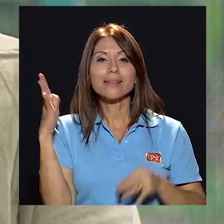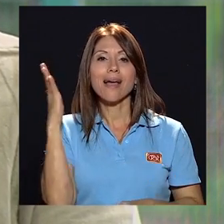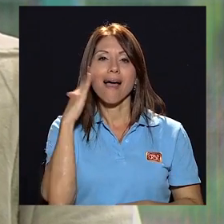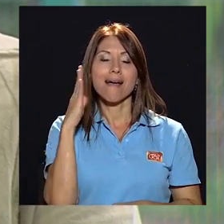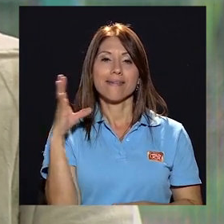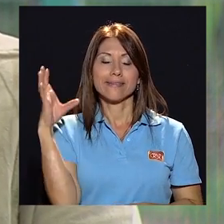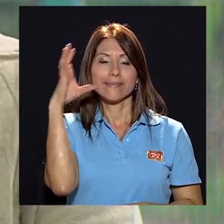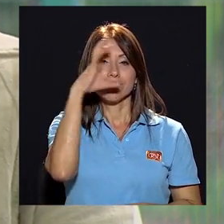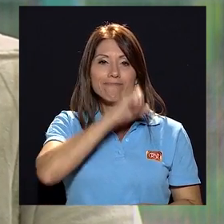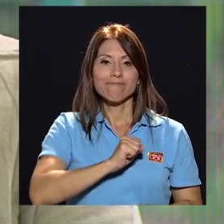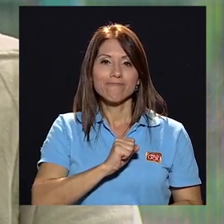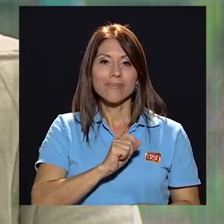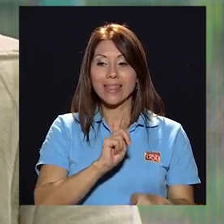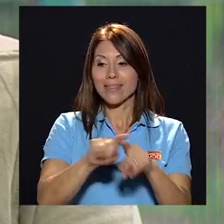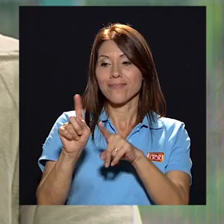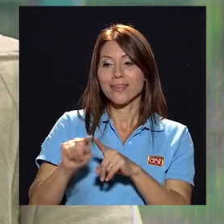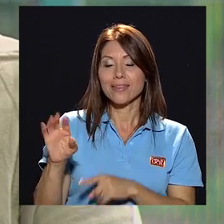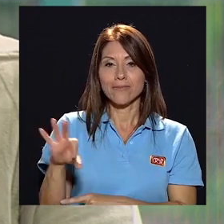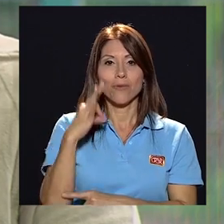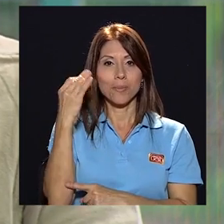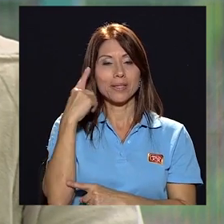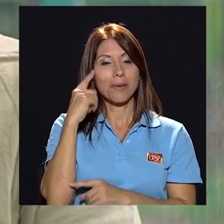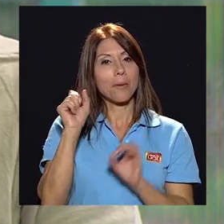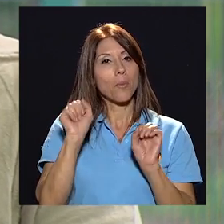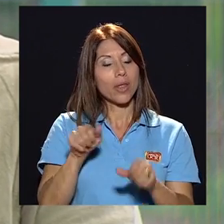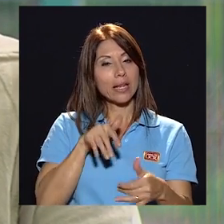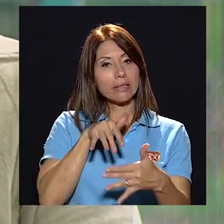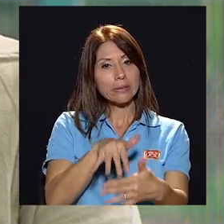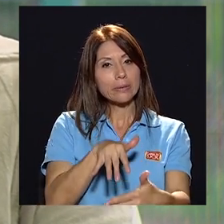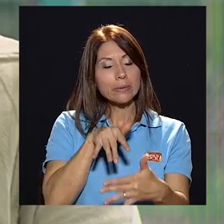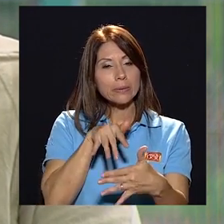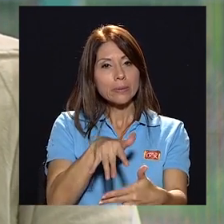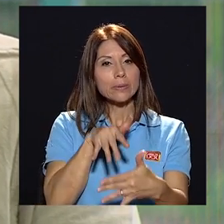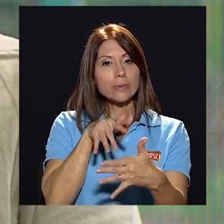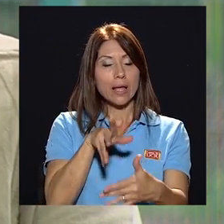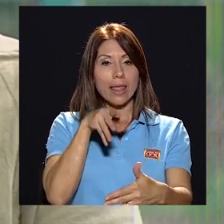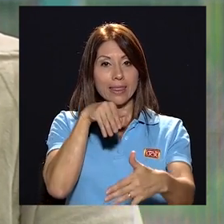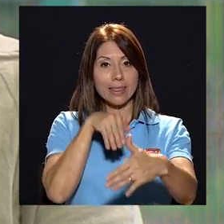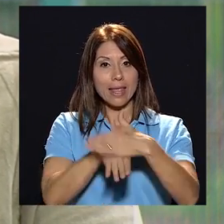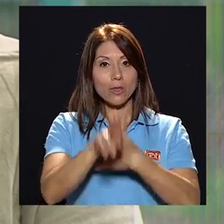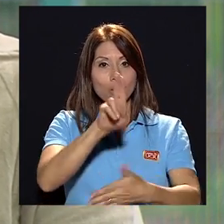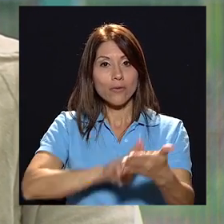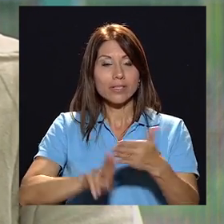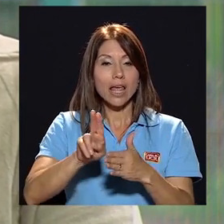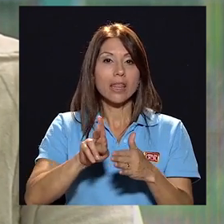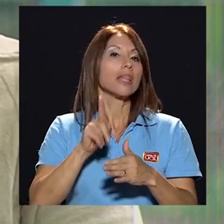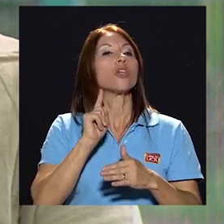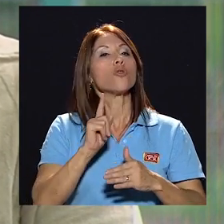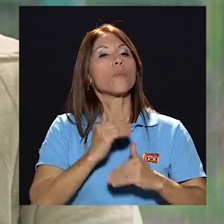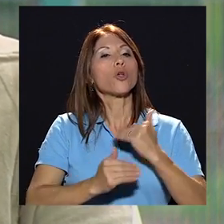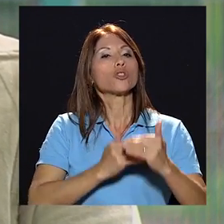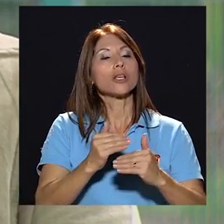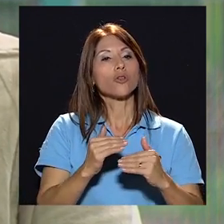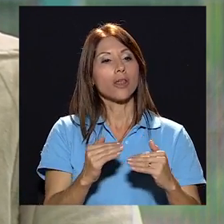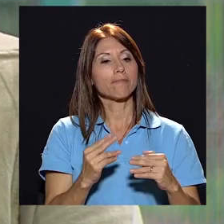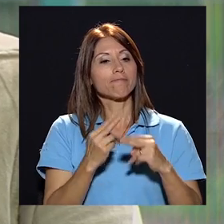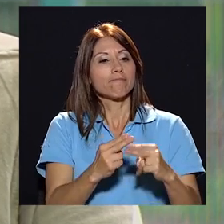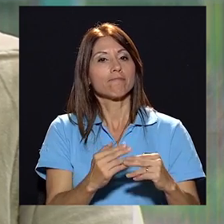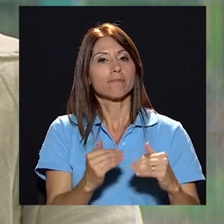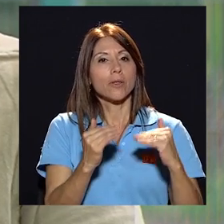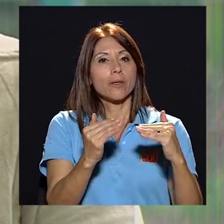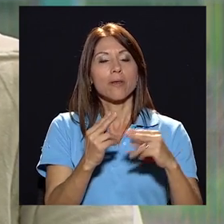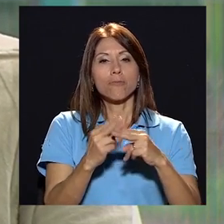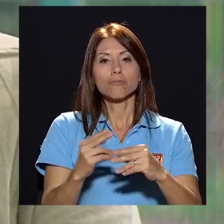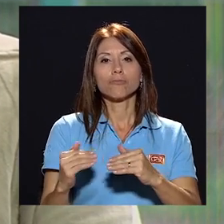cuenta de los canales que tienen para formarse dentro de la universidad y poder tener un proceso de movilidad laboral que